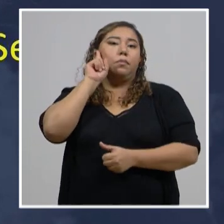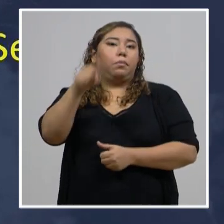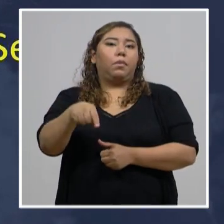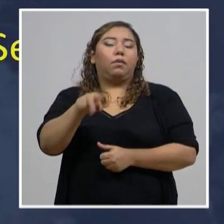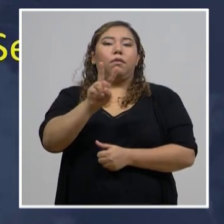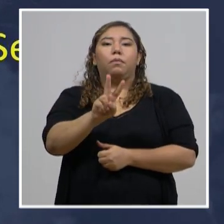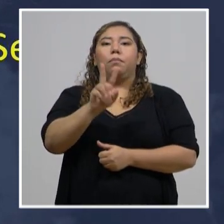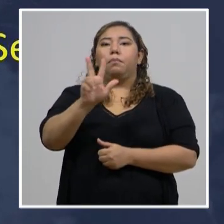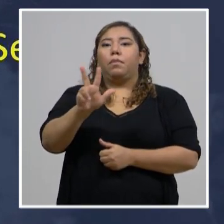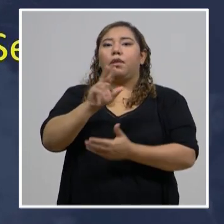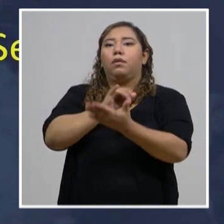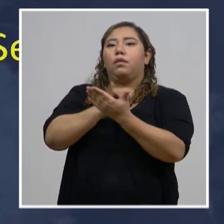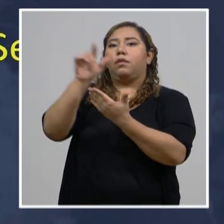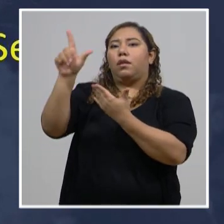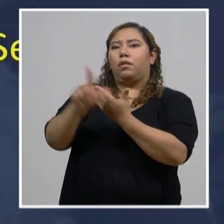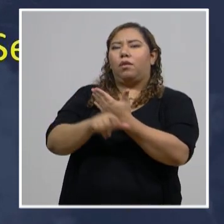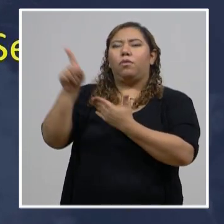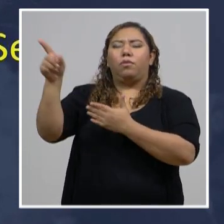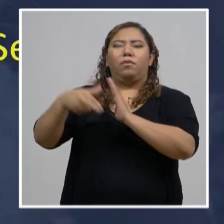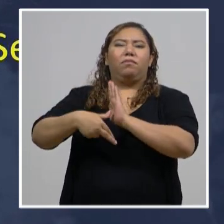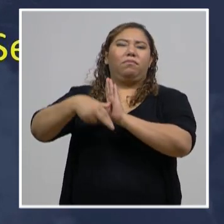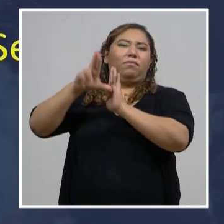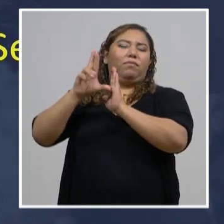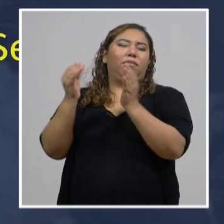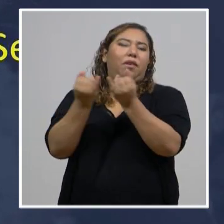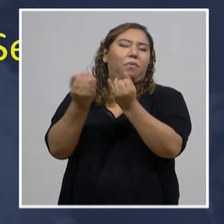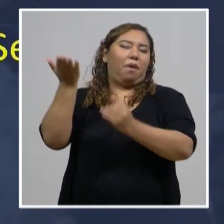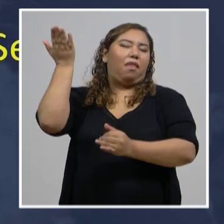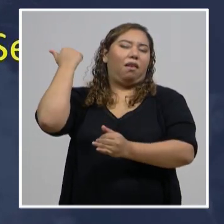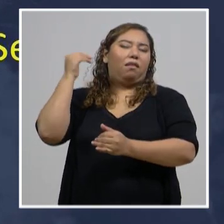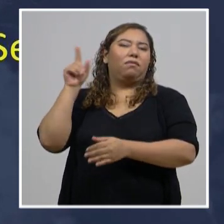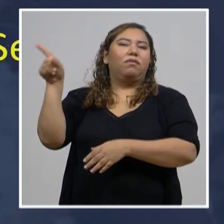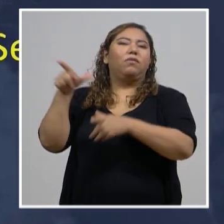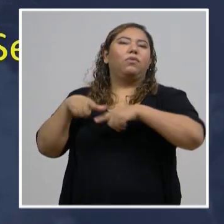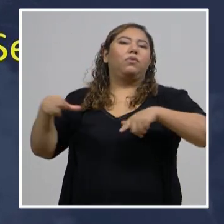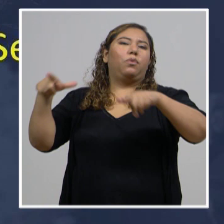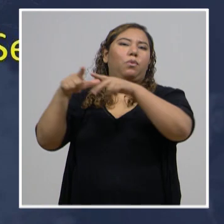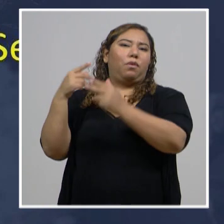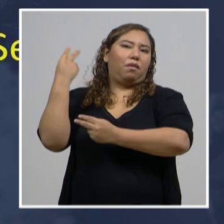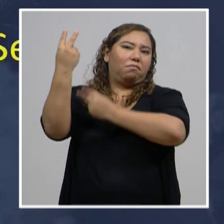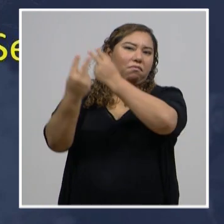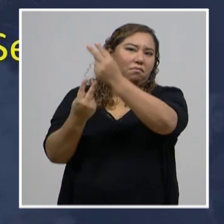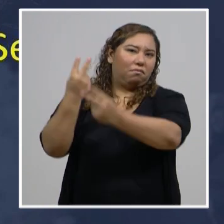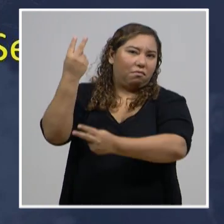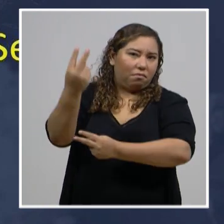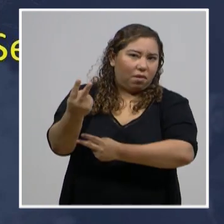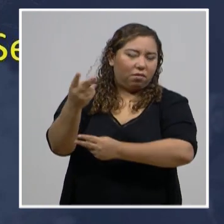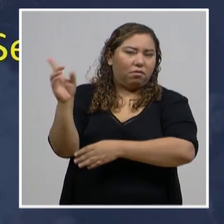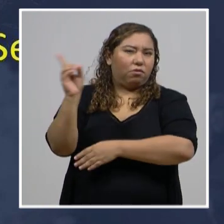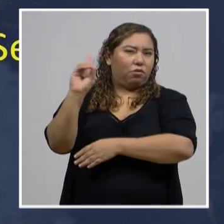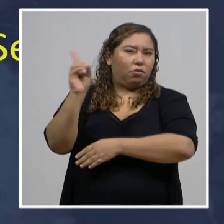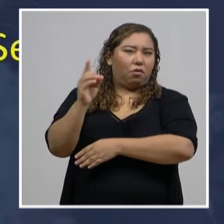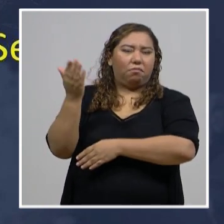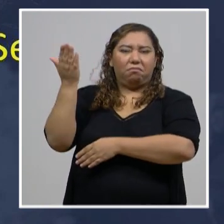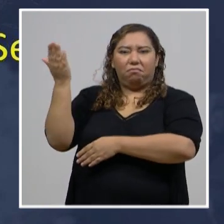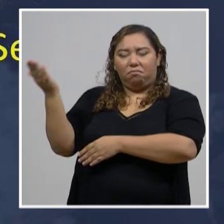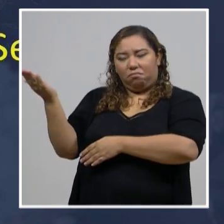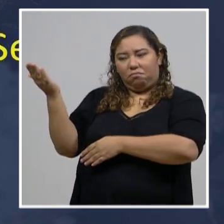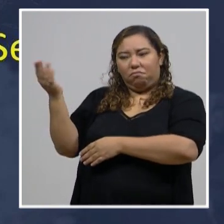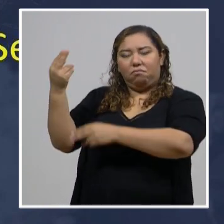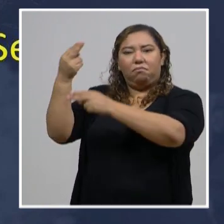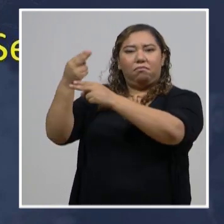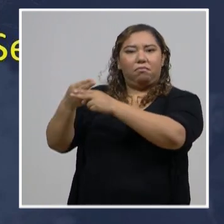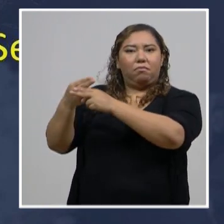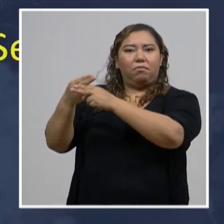julio, las brigadas contra el COVID-19 estarán en el Distrito Central en las colonias siguientes, Los Girasoles, El